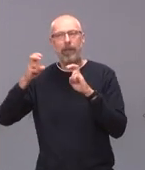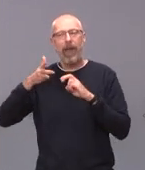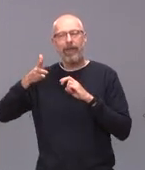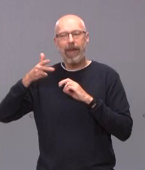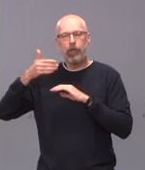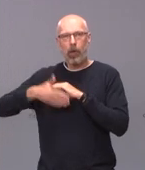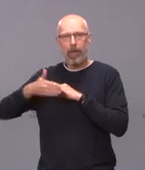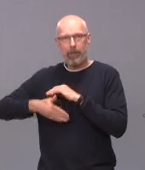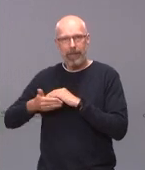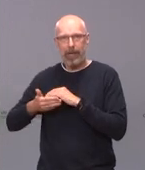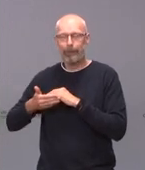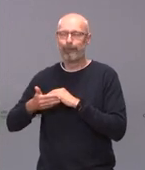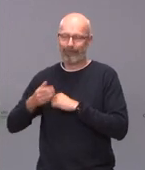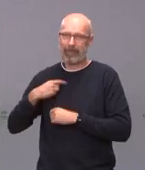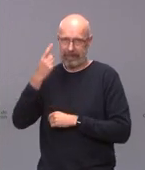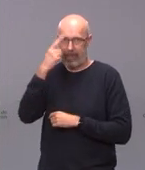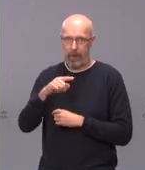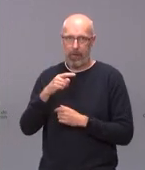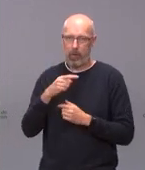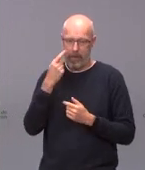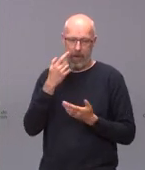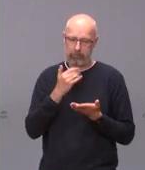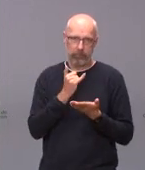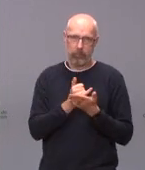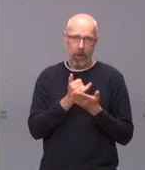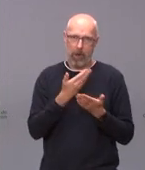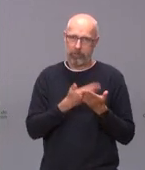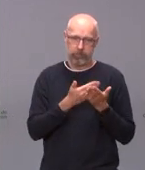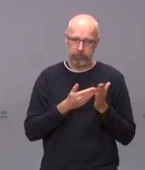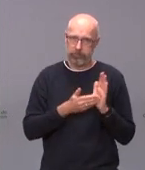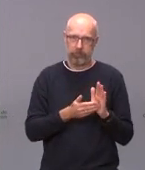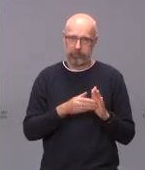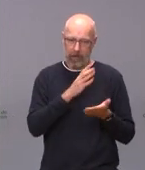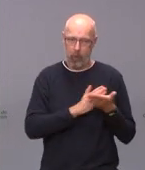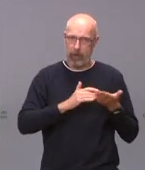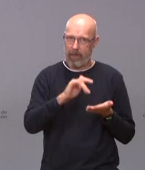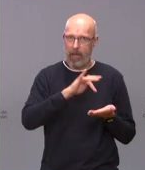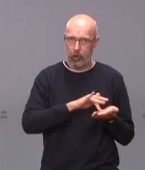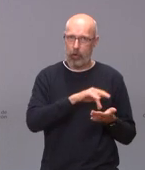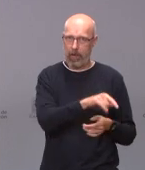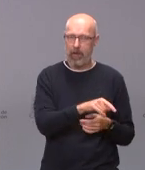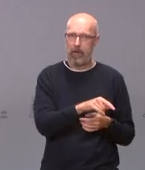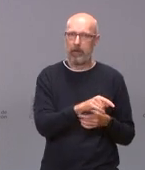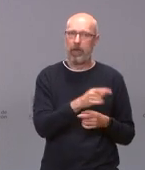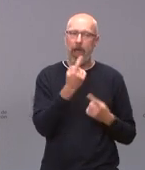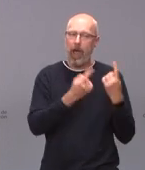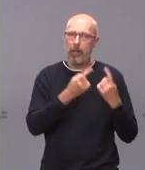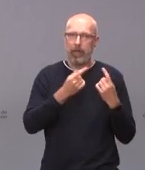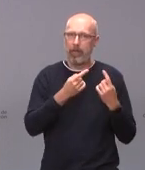además ya lo hemos comprobado y en esta comunidad creo que más que de sobra que hay cosas que no nos permite